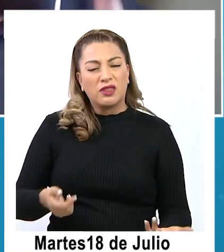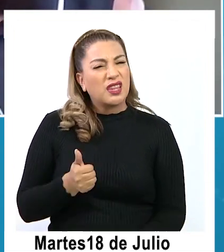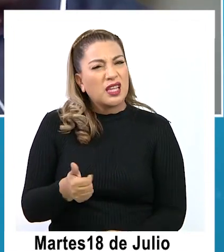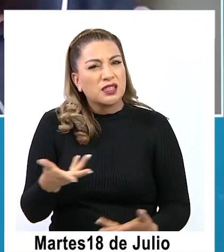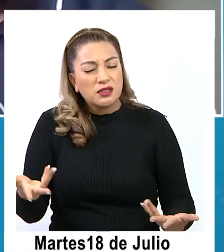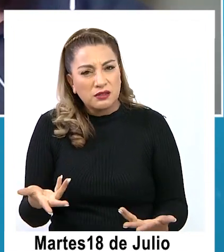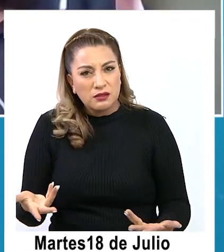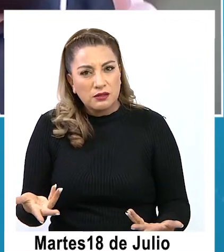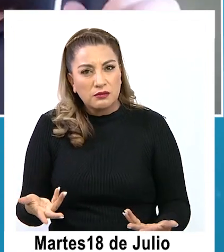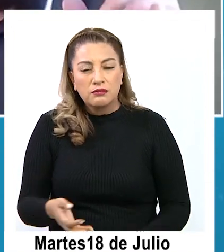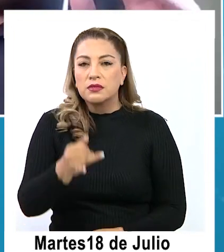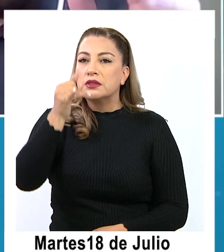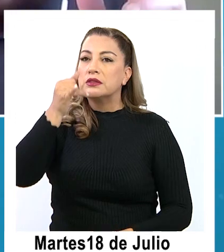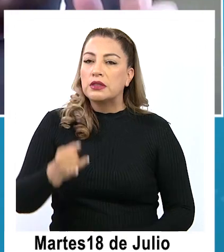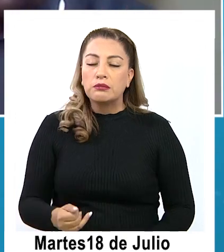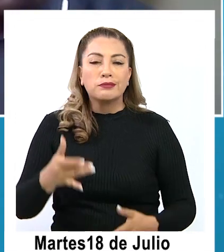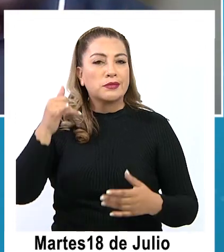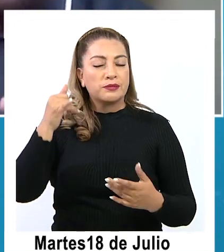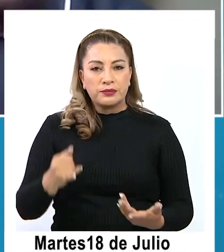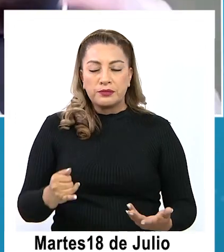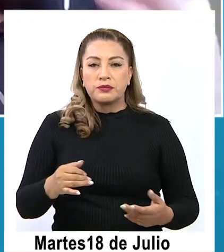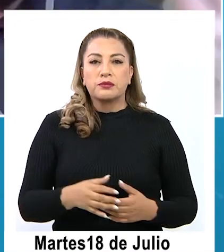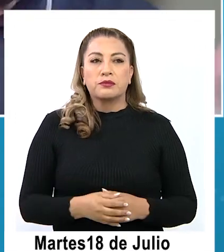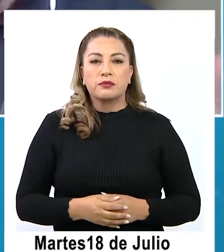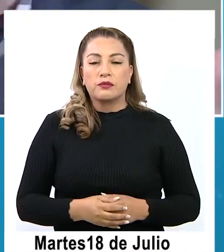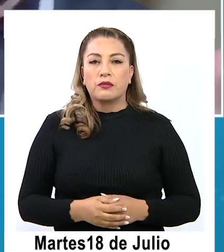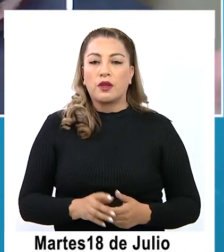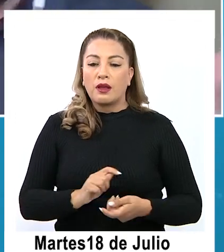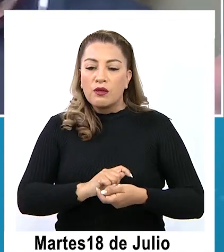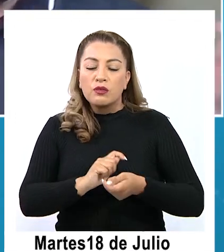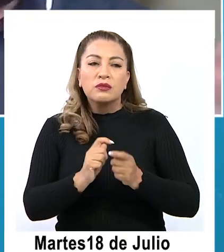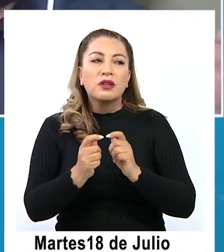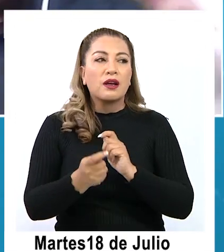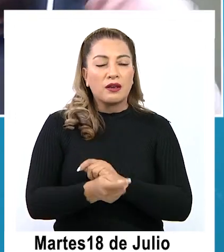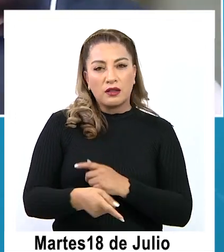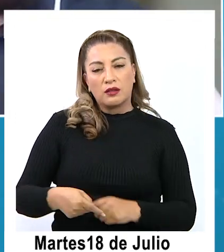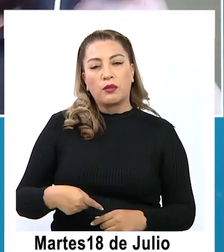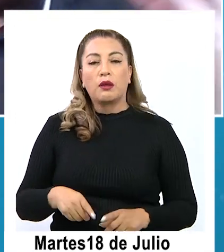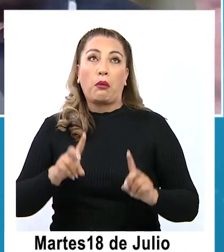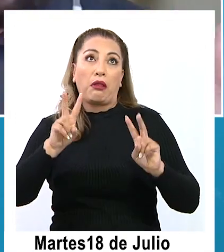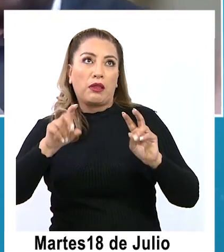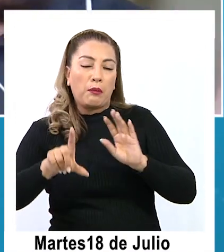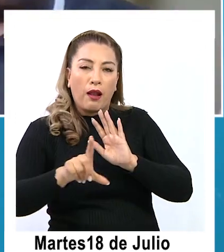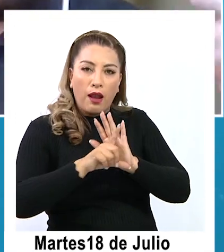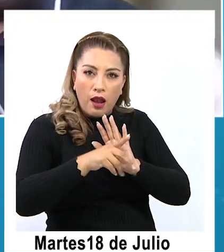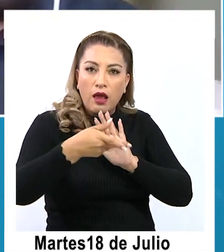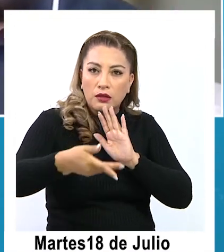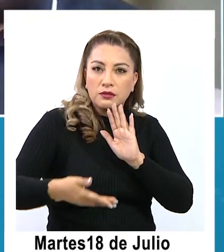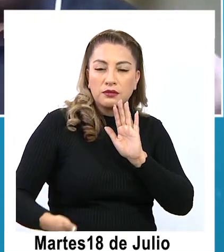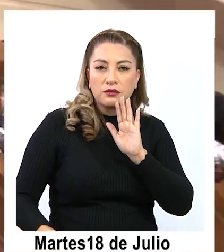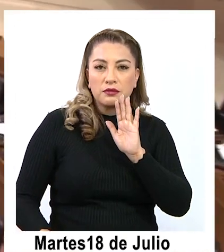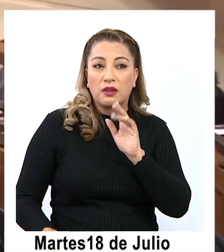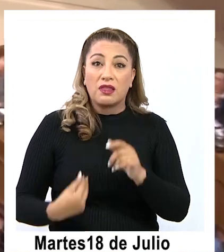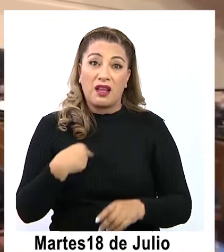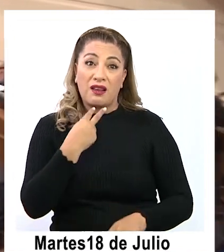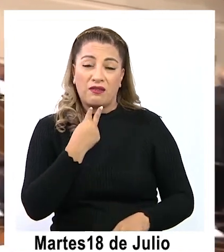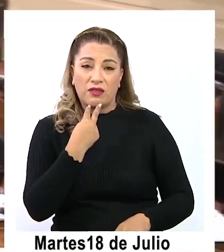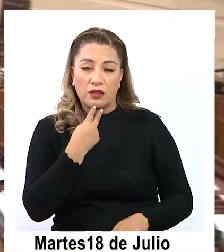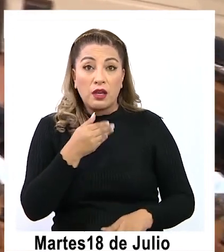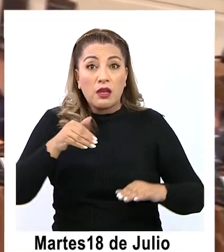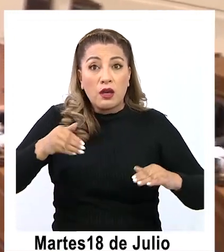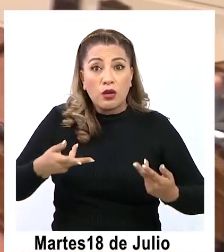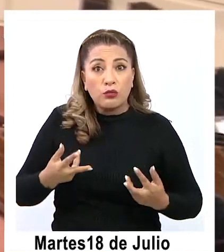estamos siempre en una constante transformación obviamente de nuestras leyes de acuerdo a la modernidad de la vida y en esta